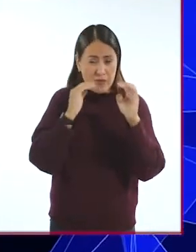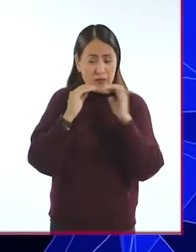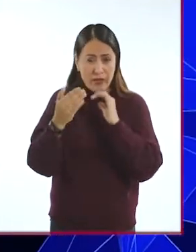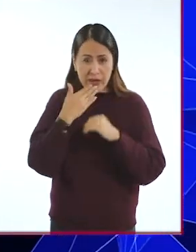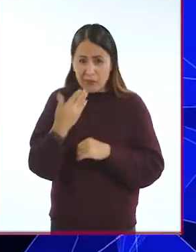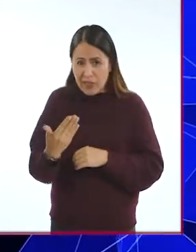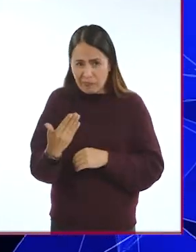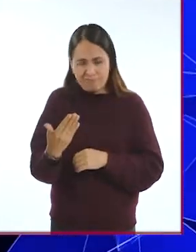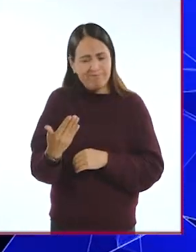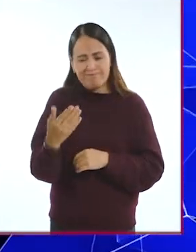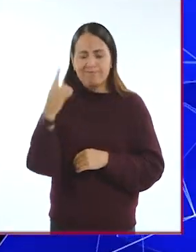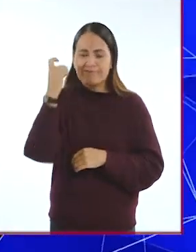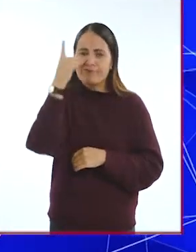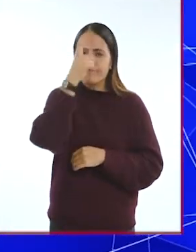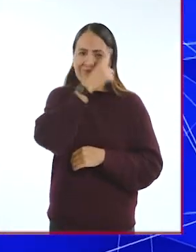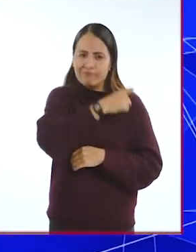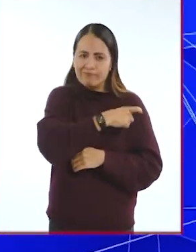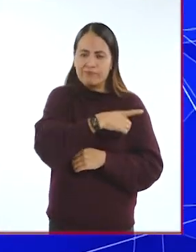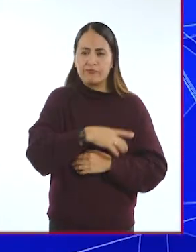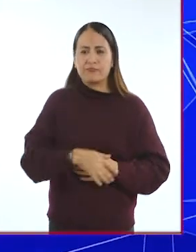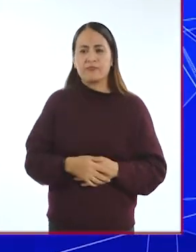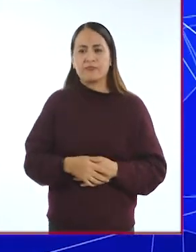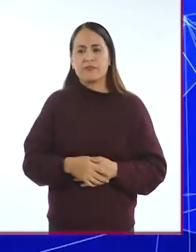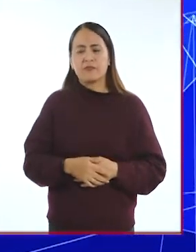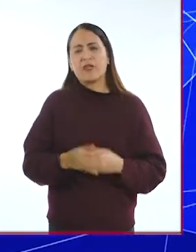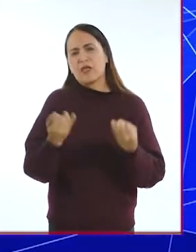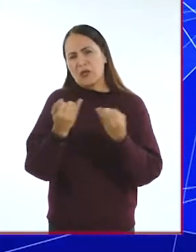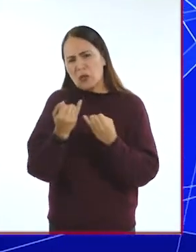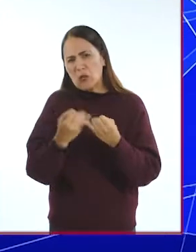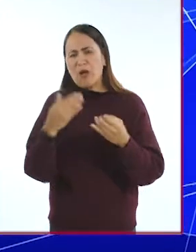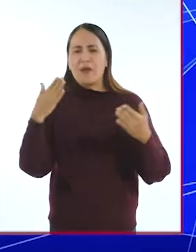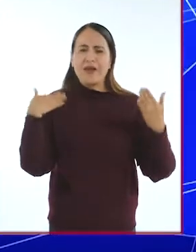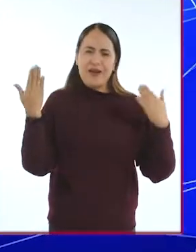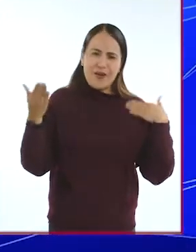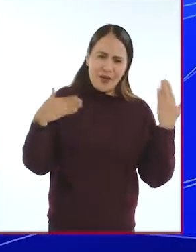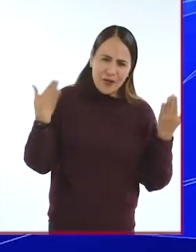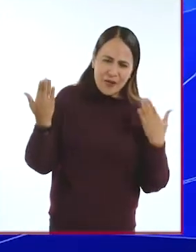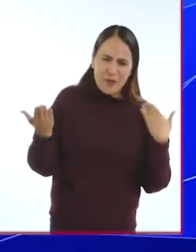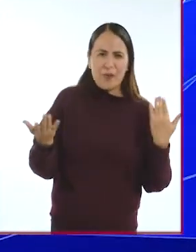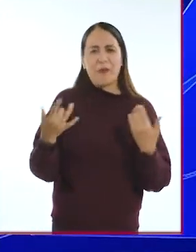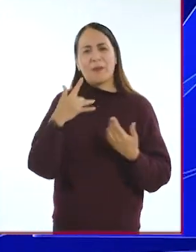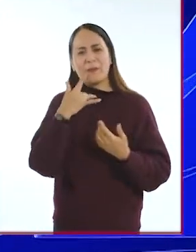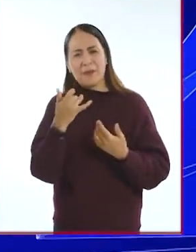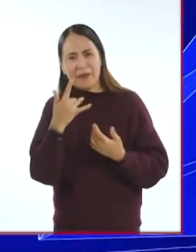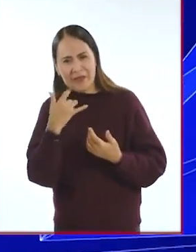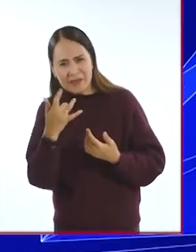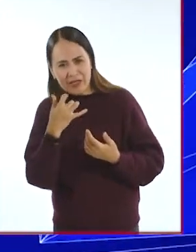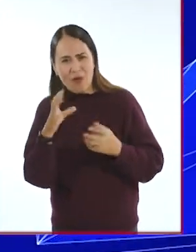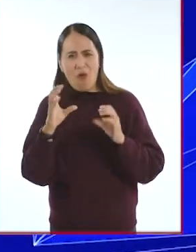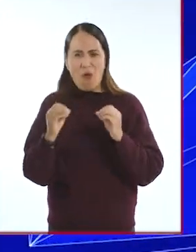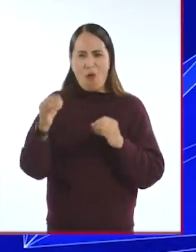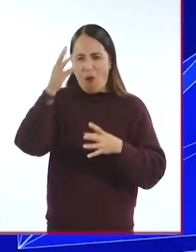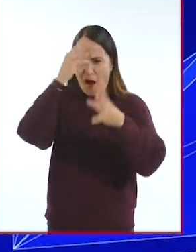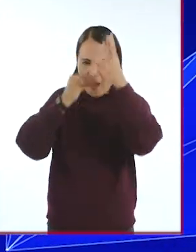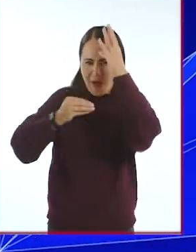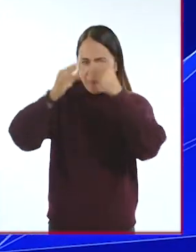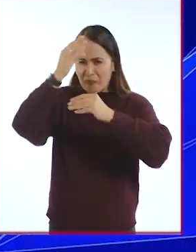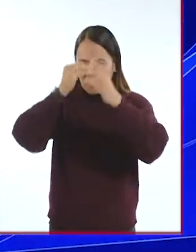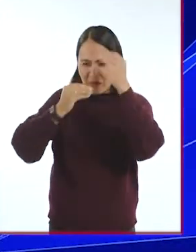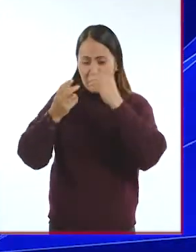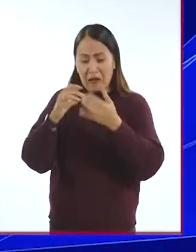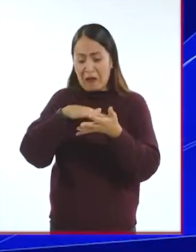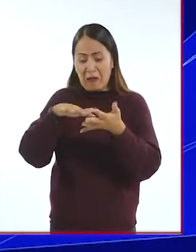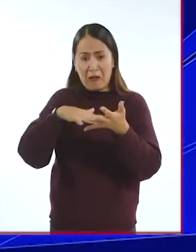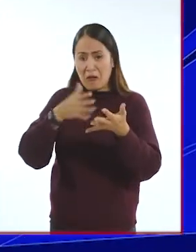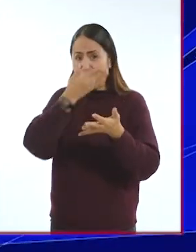divertirse, para esparcirse, para cultivarse, para